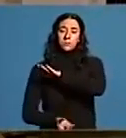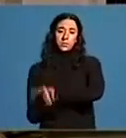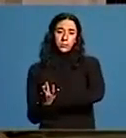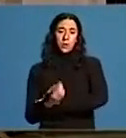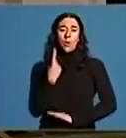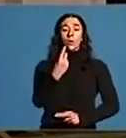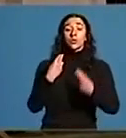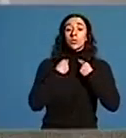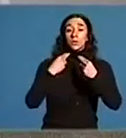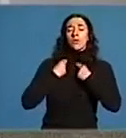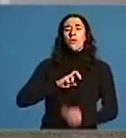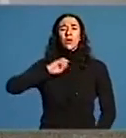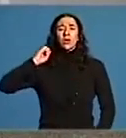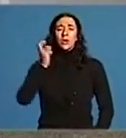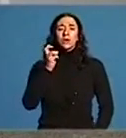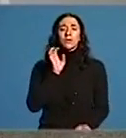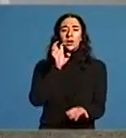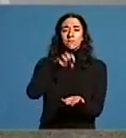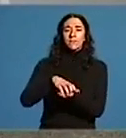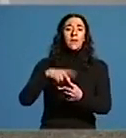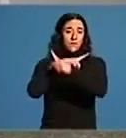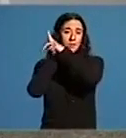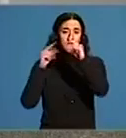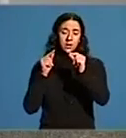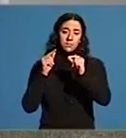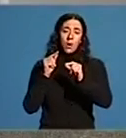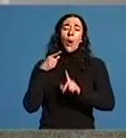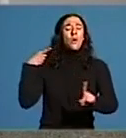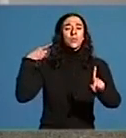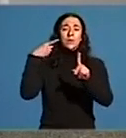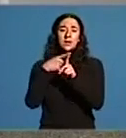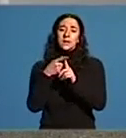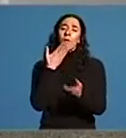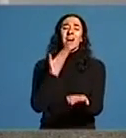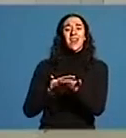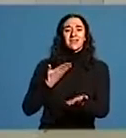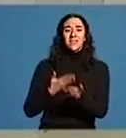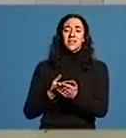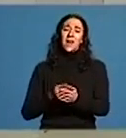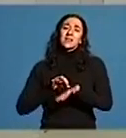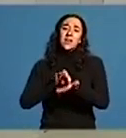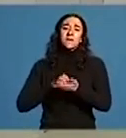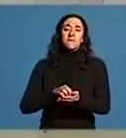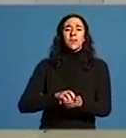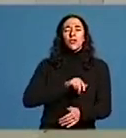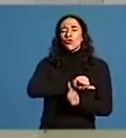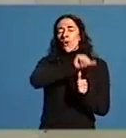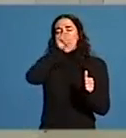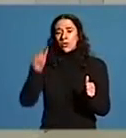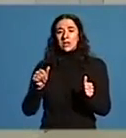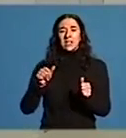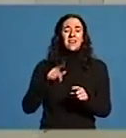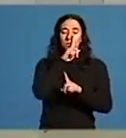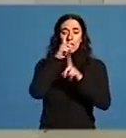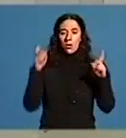unha propia Deputación e outro nas dependencias da Fundación TIC de Xeito que se garanta o servicio ás 24 horas do día os 365 días